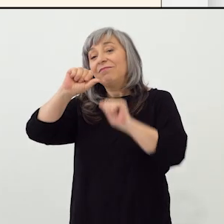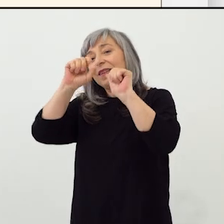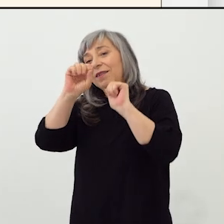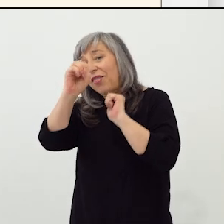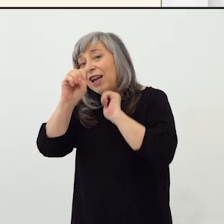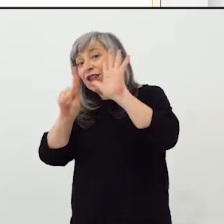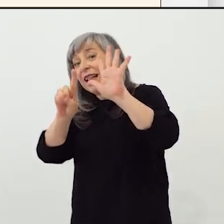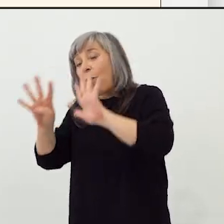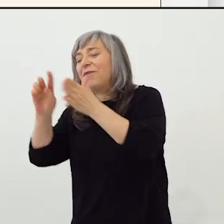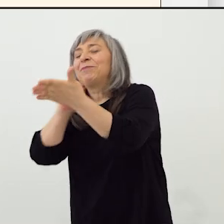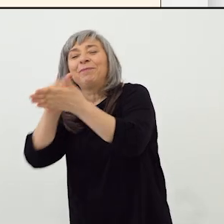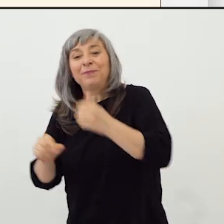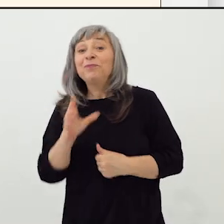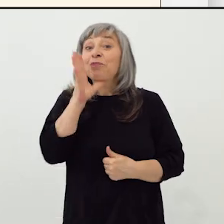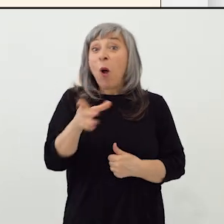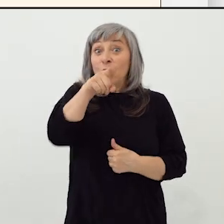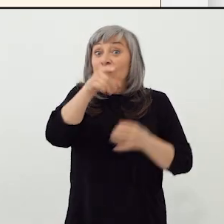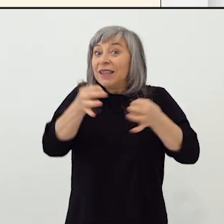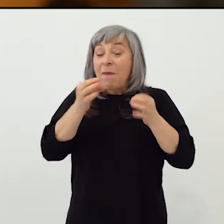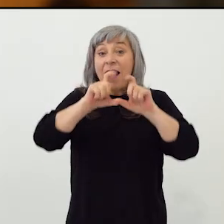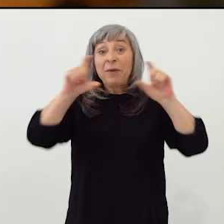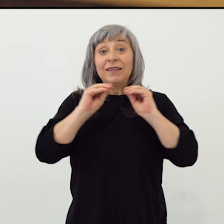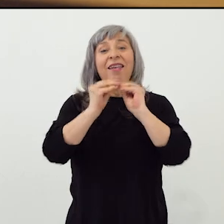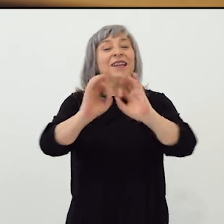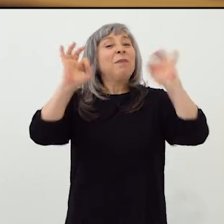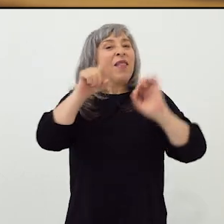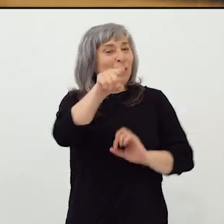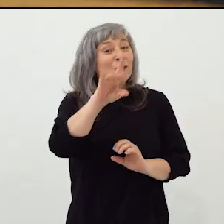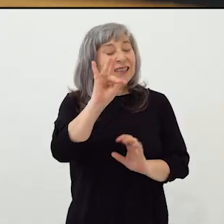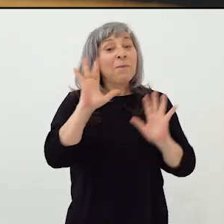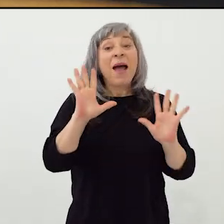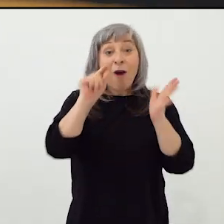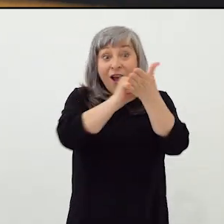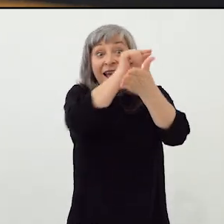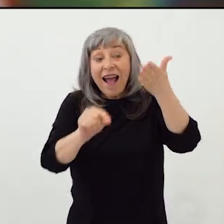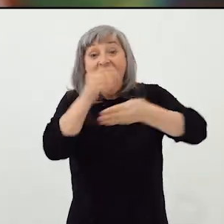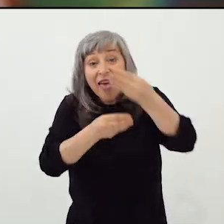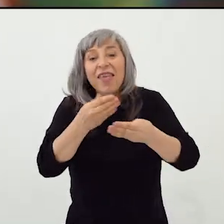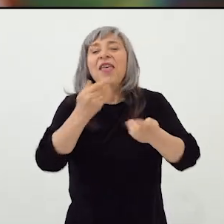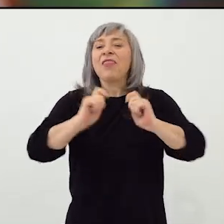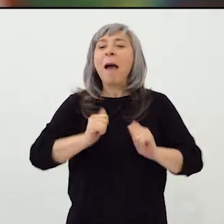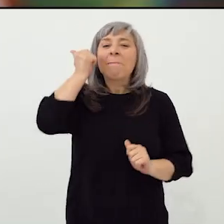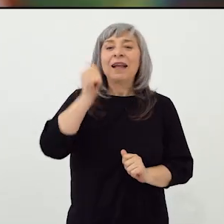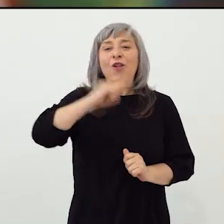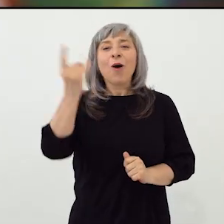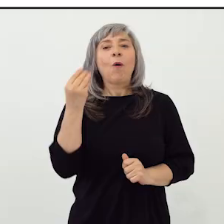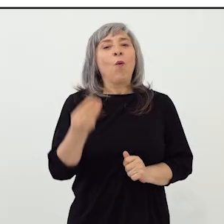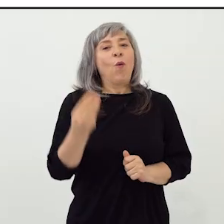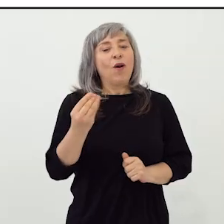en el modelo 220. Porque tú, haces tu empresa única. Pero marcar esta casilla, la hace extraordinaria.